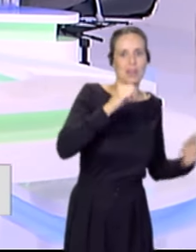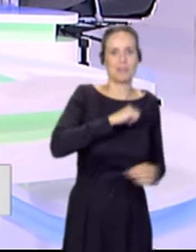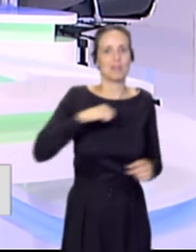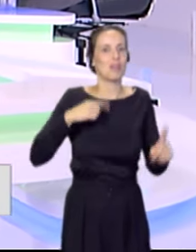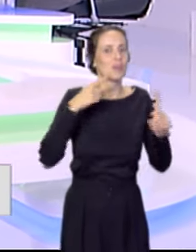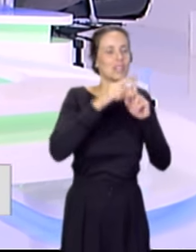Muchísimas gracias, Marta.